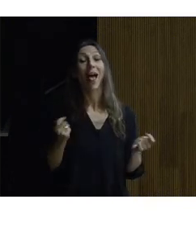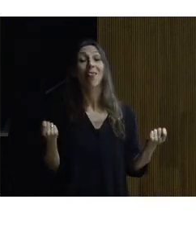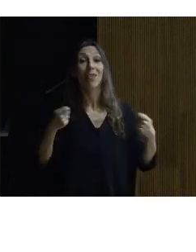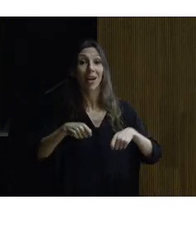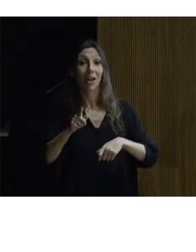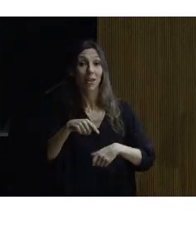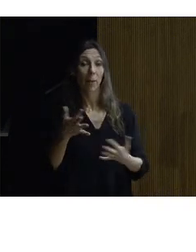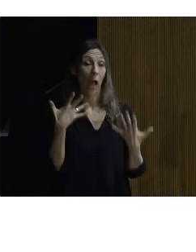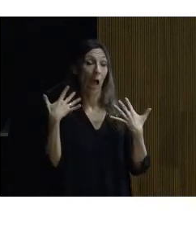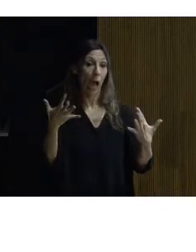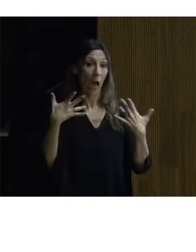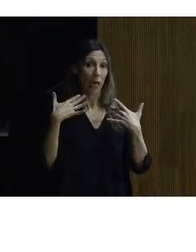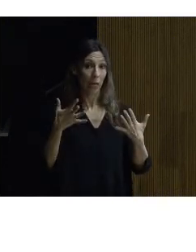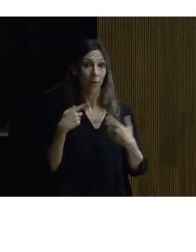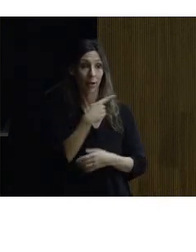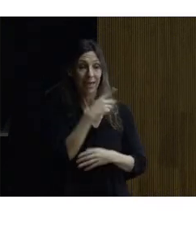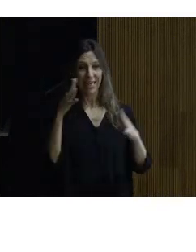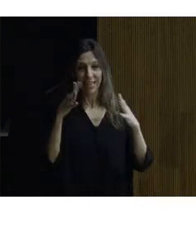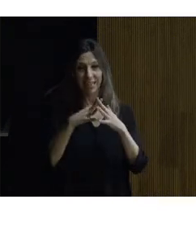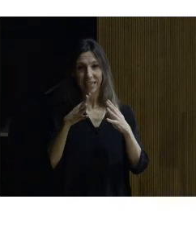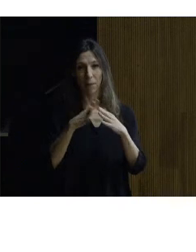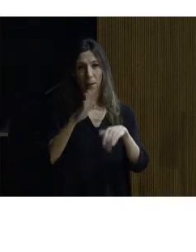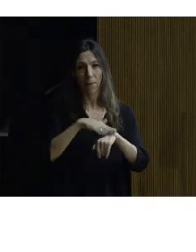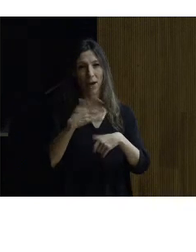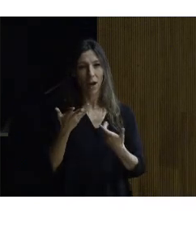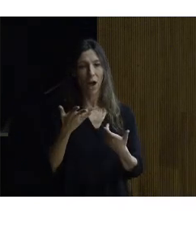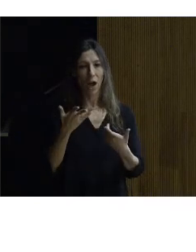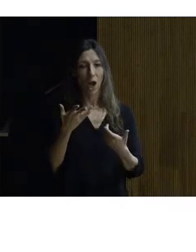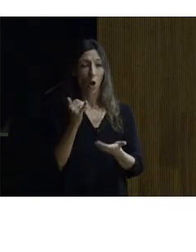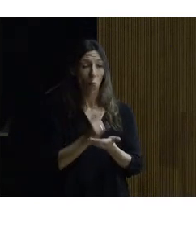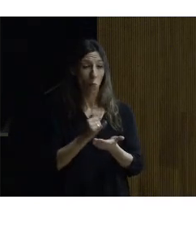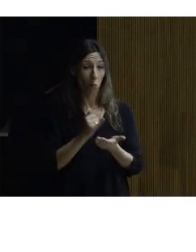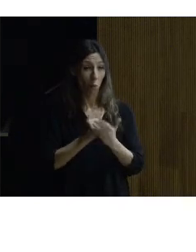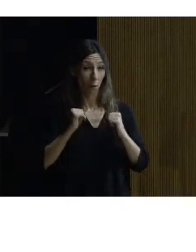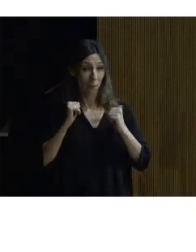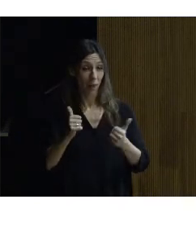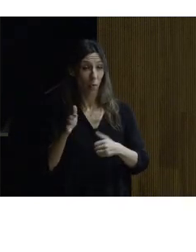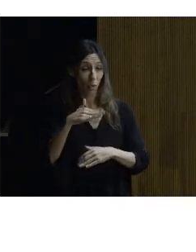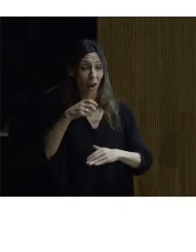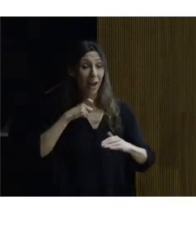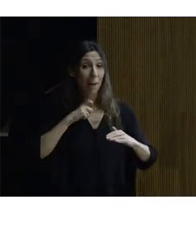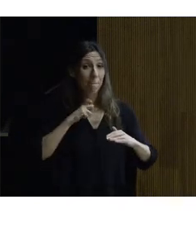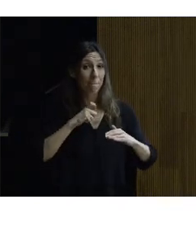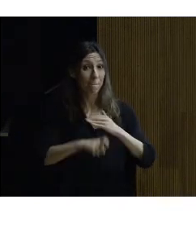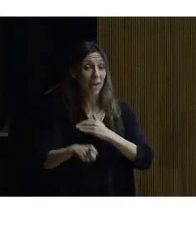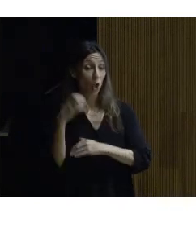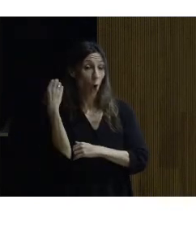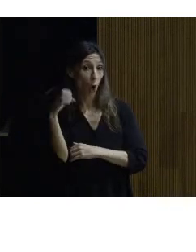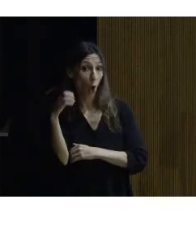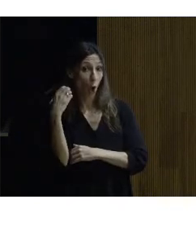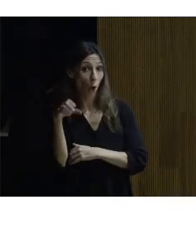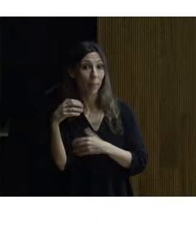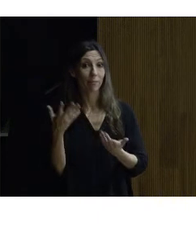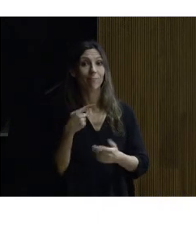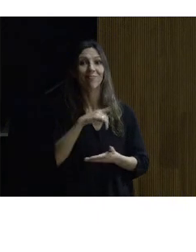libre este sería un esquema de los que se hicieron en su momento para la piloto en la estación de metro de Colombia estamos hablando de tecnología